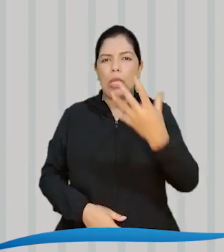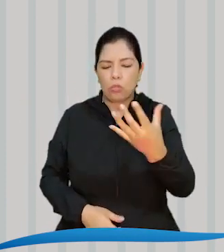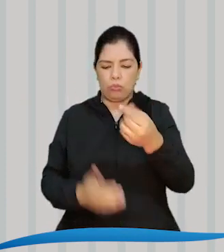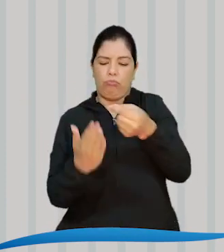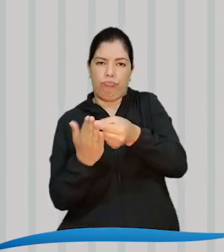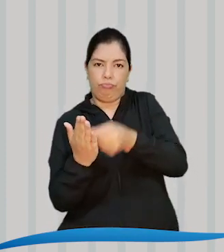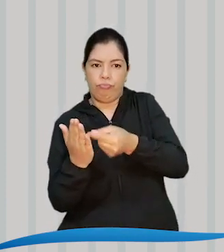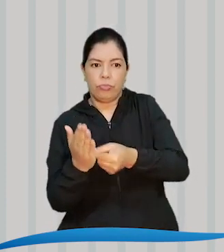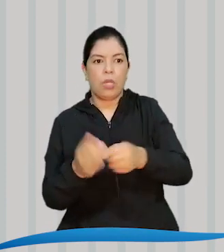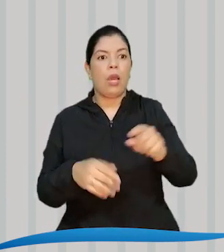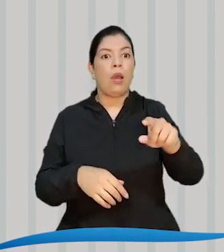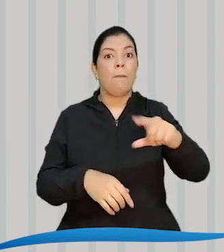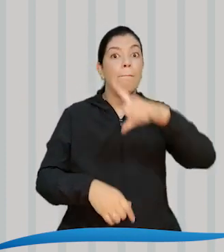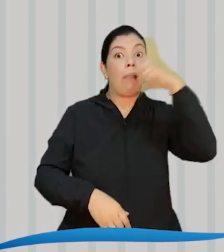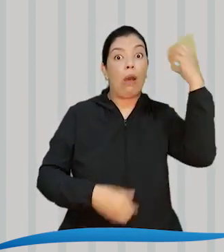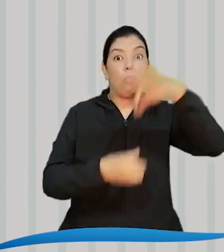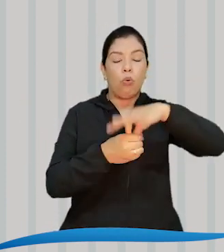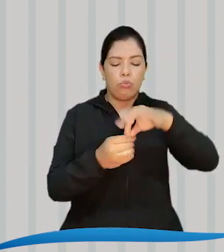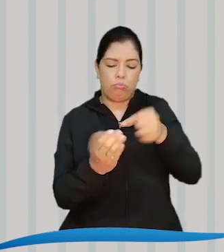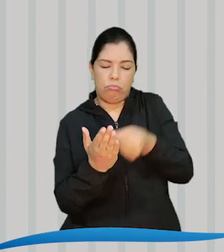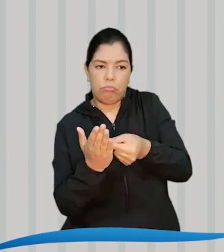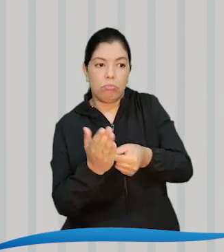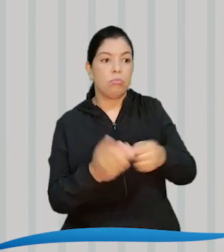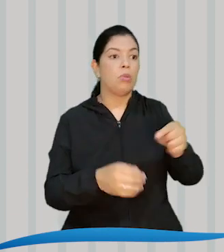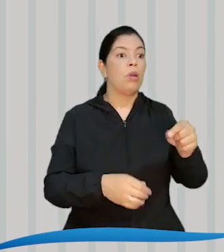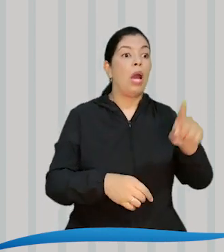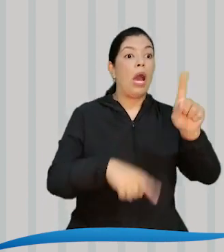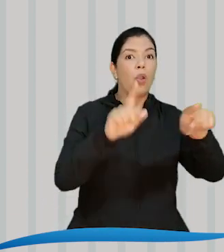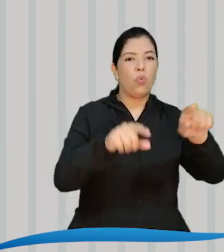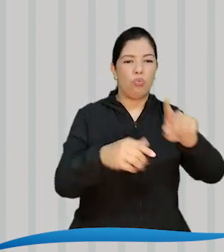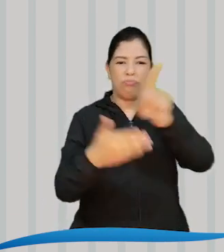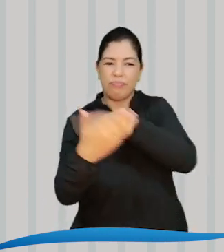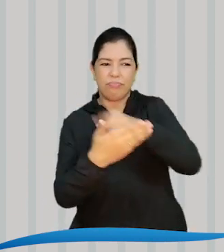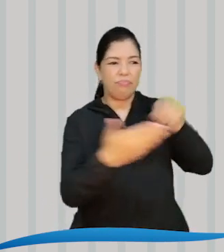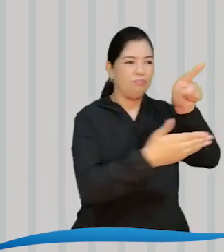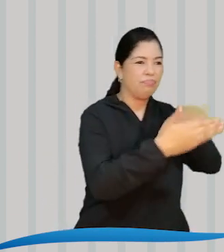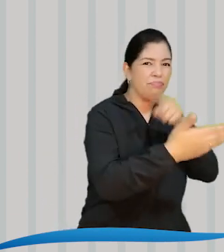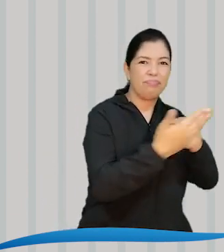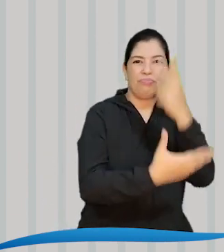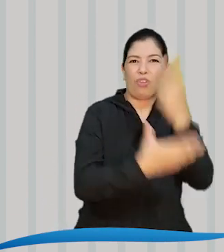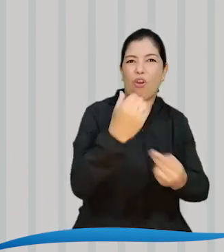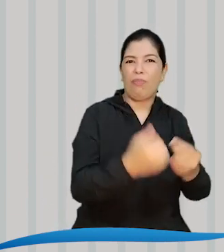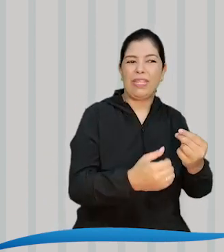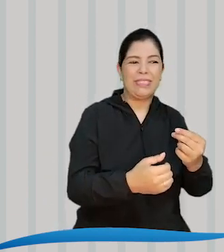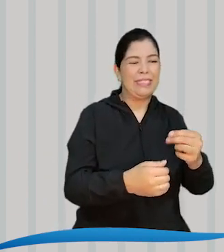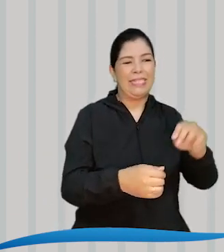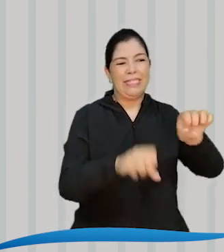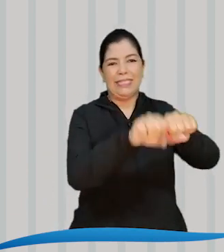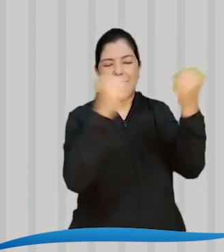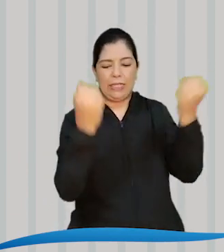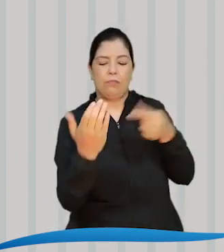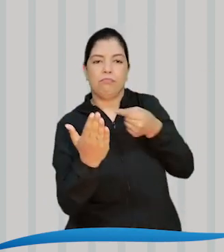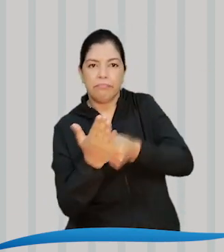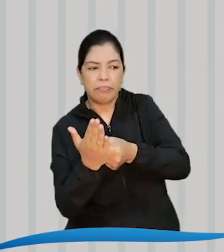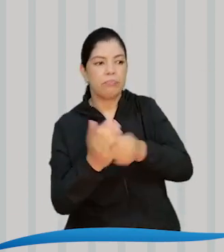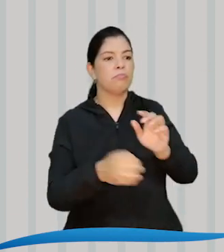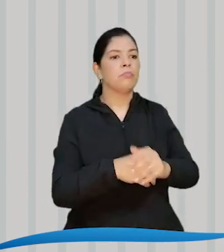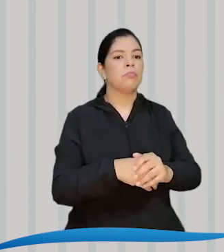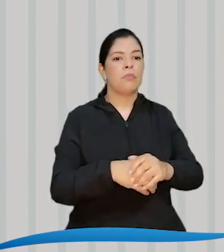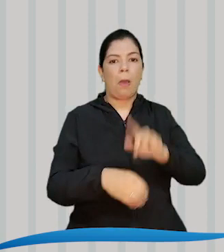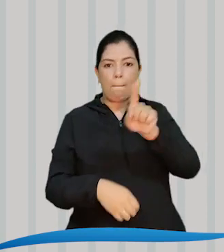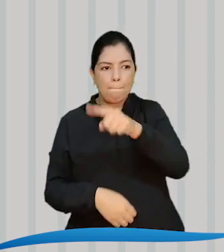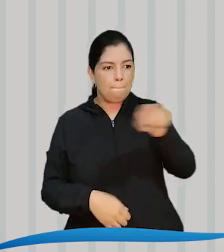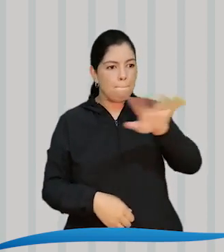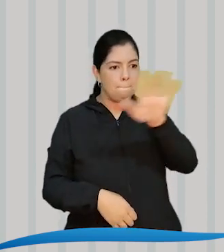Los votos nulos y los votos no marcados En caso de existir La información del acta de elección Proviene del